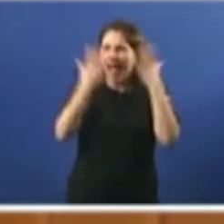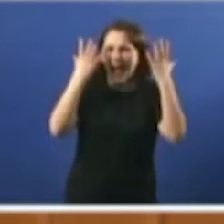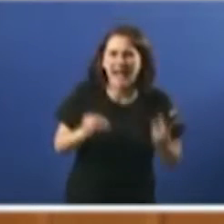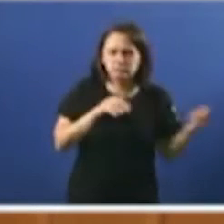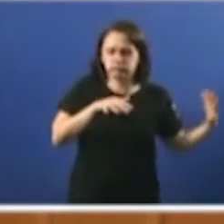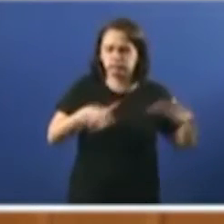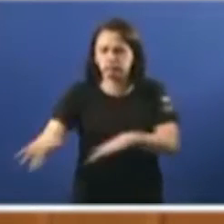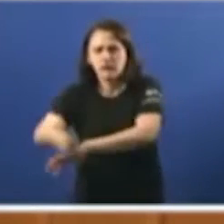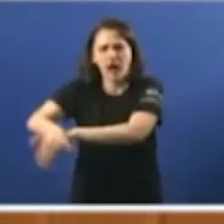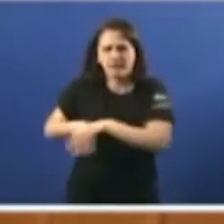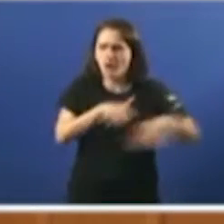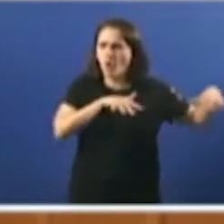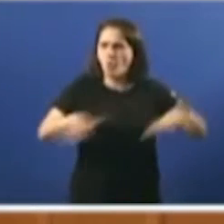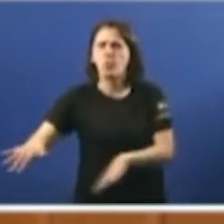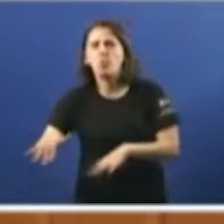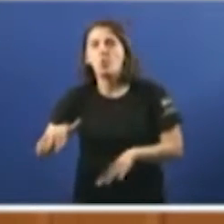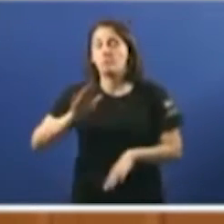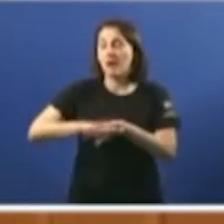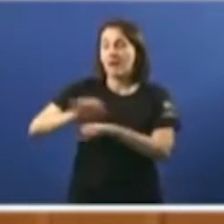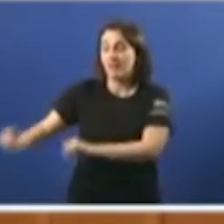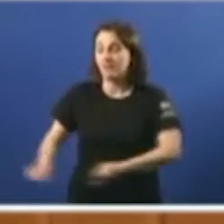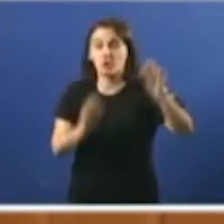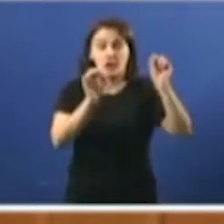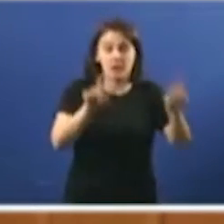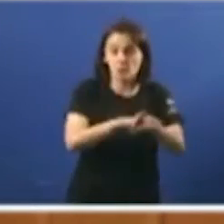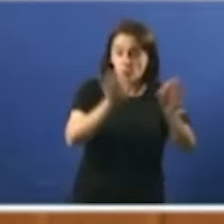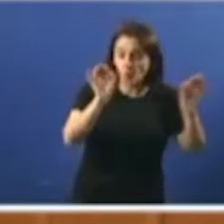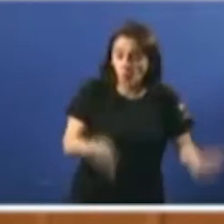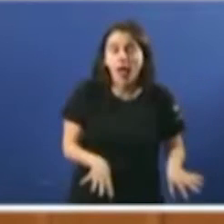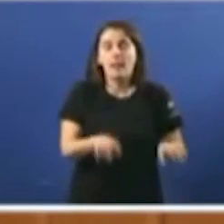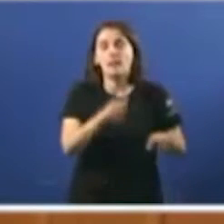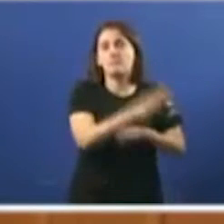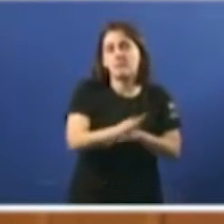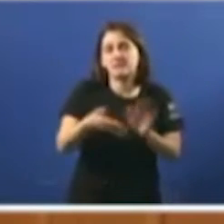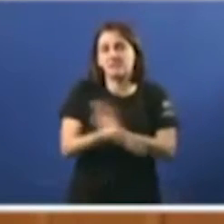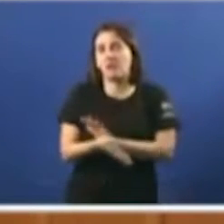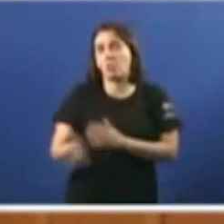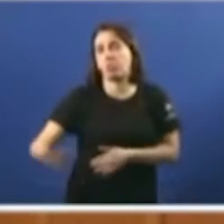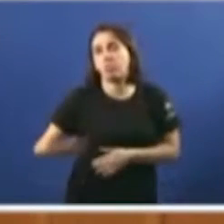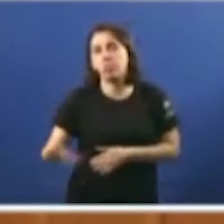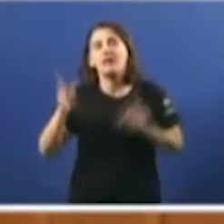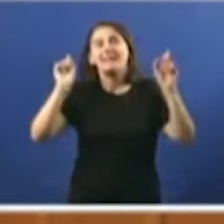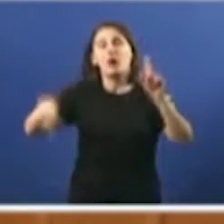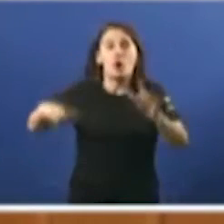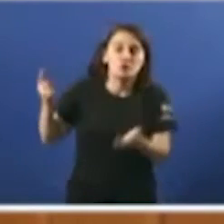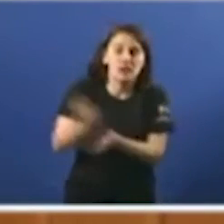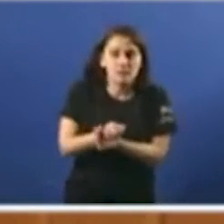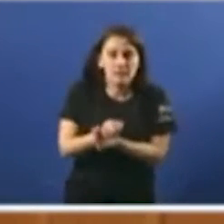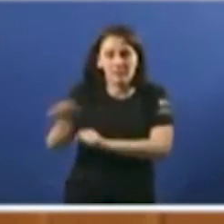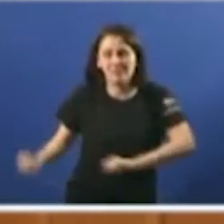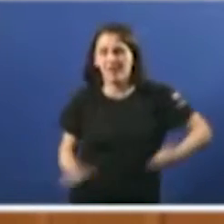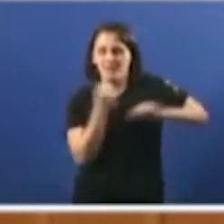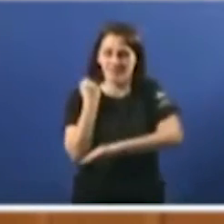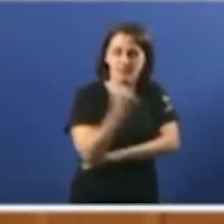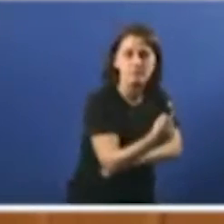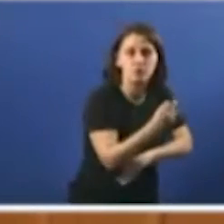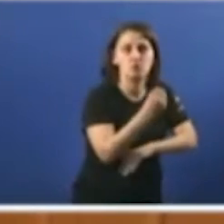de galegas e galegos ás rúas para a valedora igual que para o Partido Popular non é tan importante unha vez máis exerce de parapeto do goberno